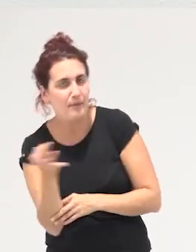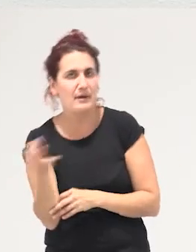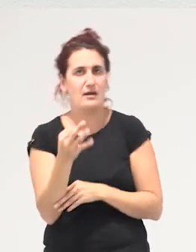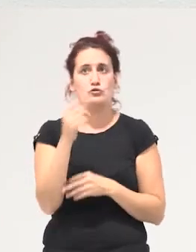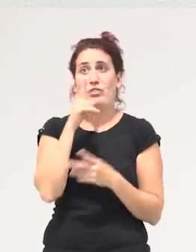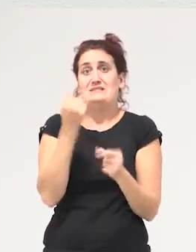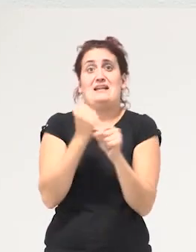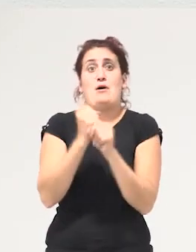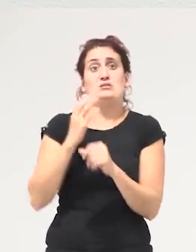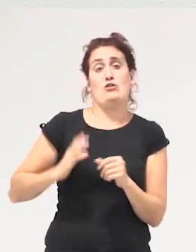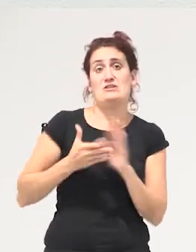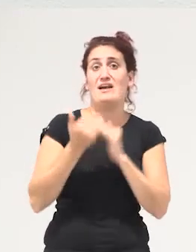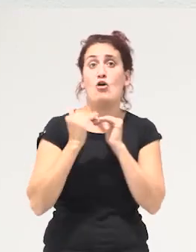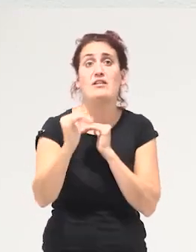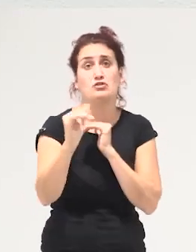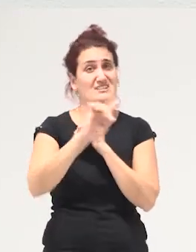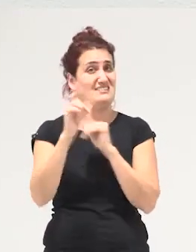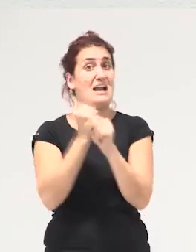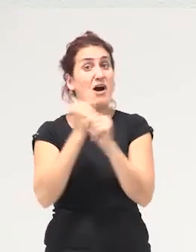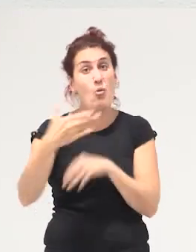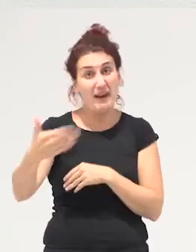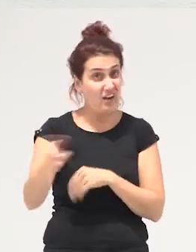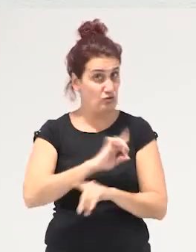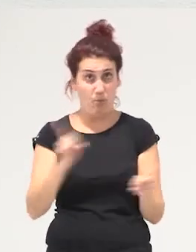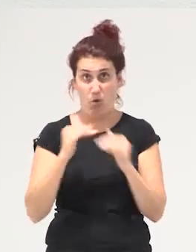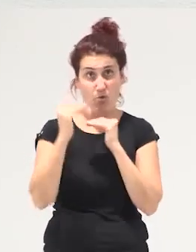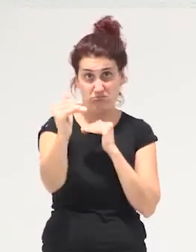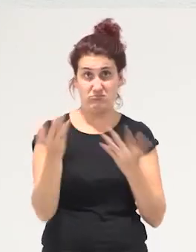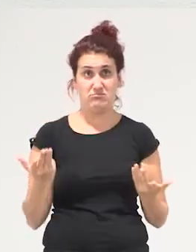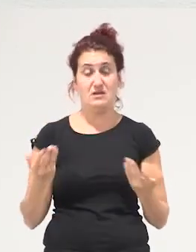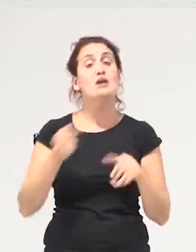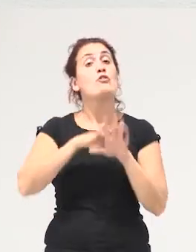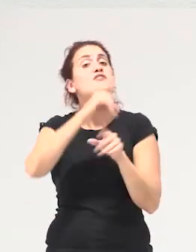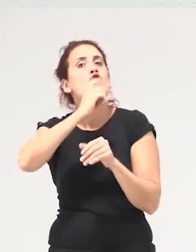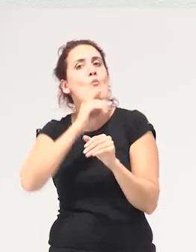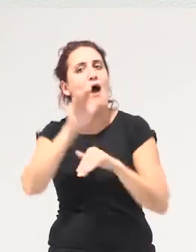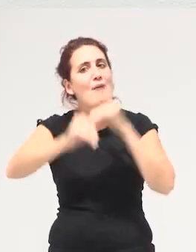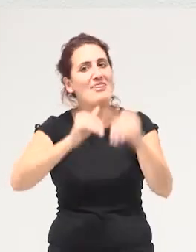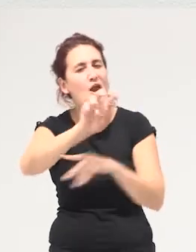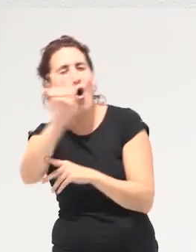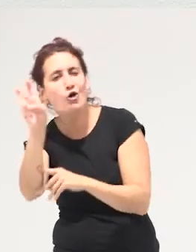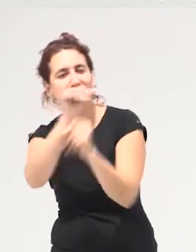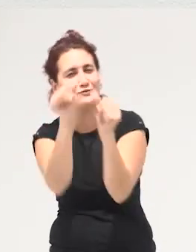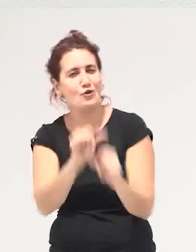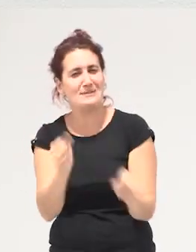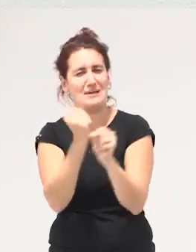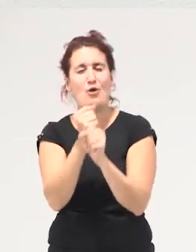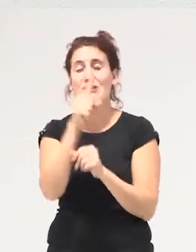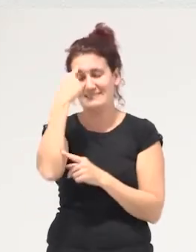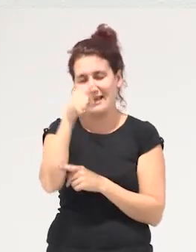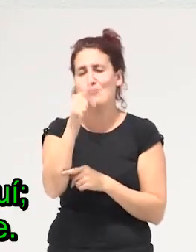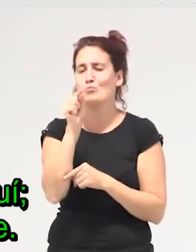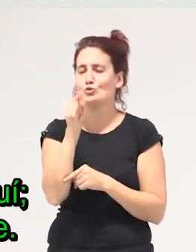horizonte y los cuidados empresarios tampoco es un horizonte entonces cómo avanzar hacia otras formas de trabajo y sé que este punto es un poco